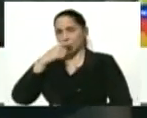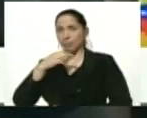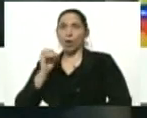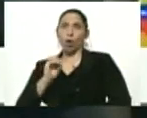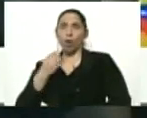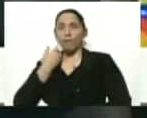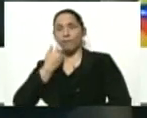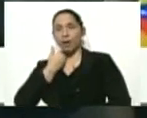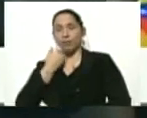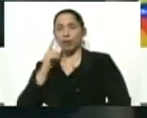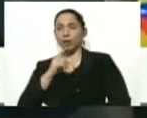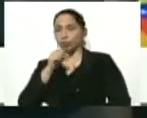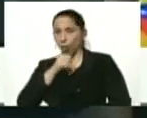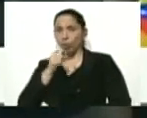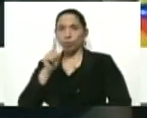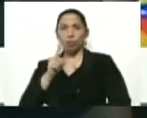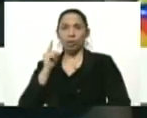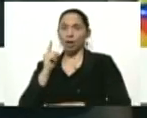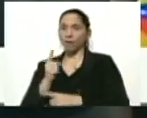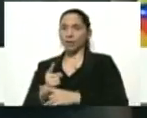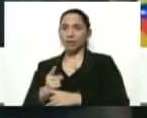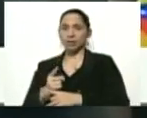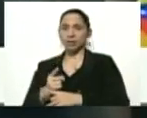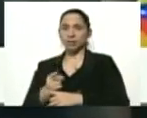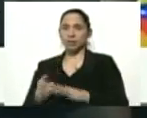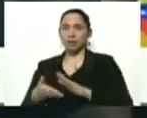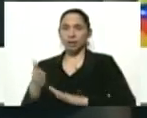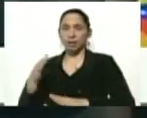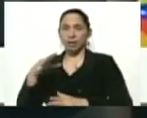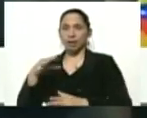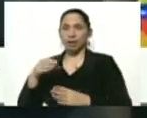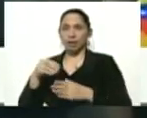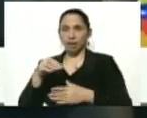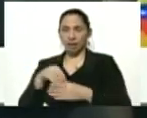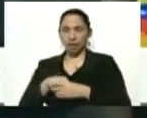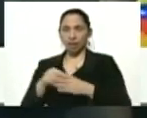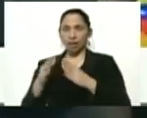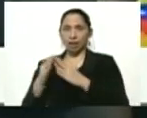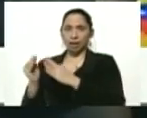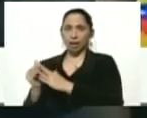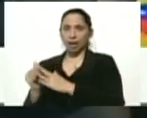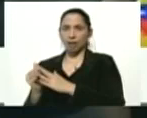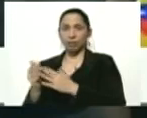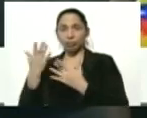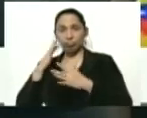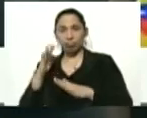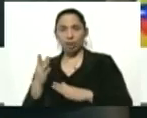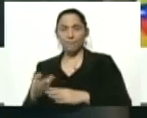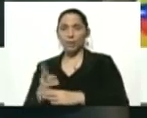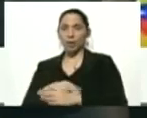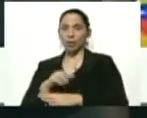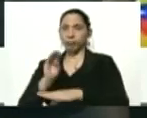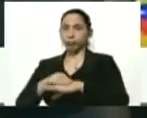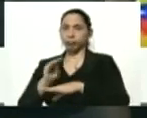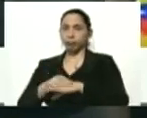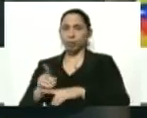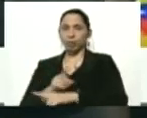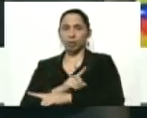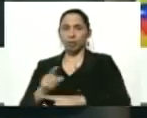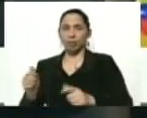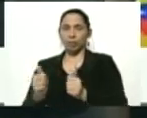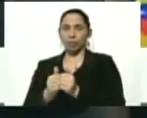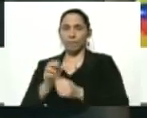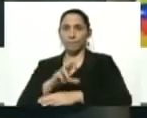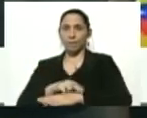tiene fiebre, no debe salir de su casa, debe mantenerse en su casa y en caso de algún empeoramiento consultar de manera inmediata con el